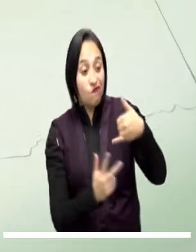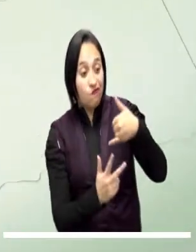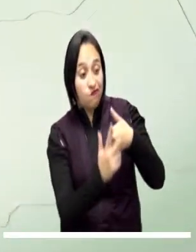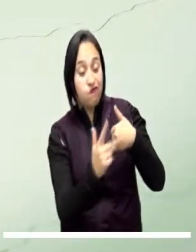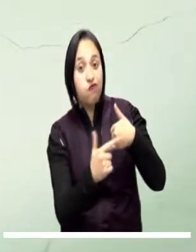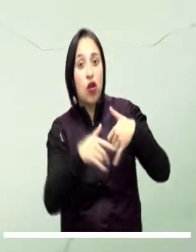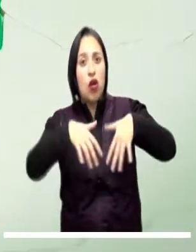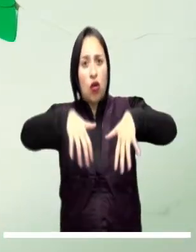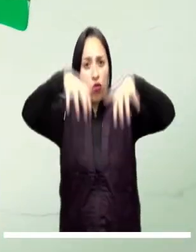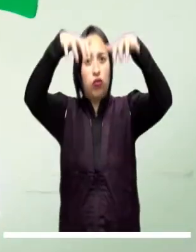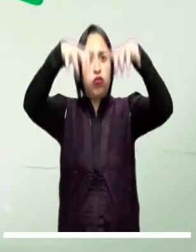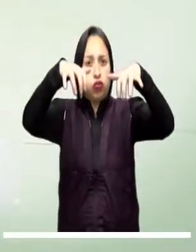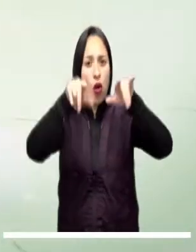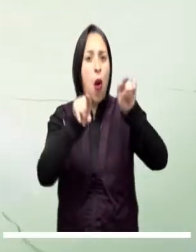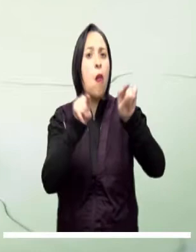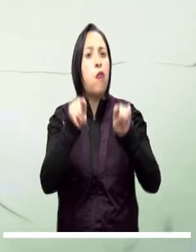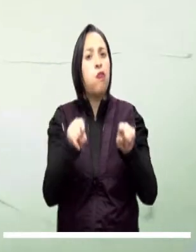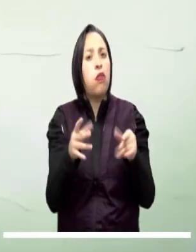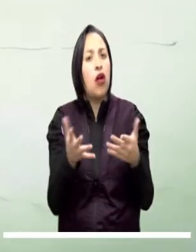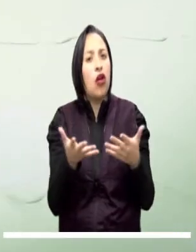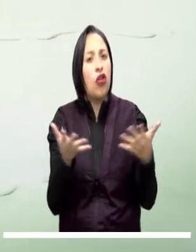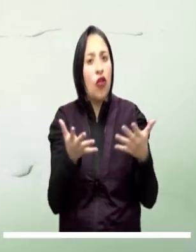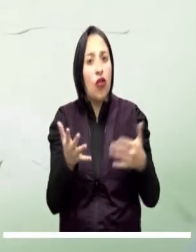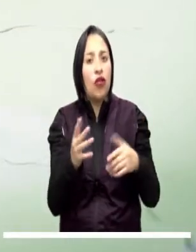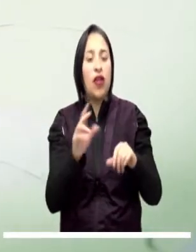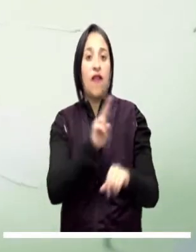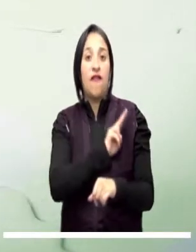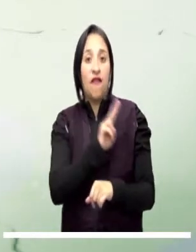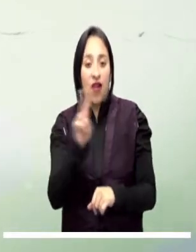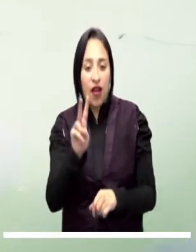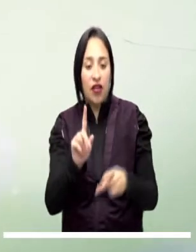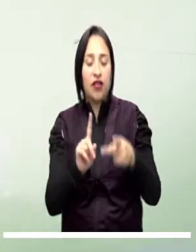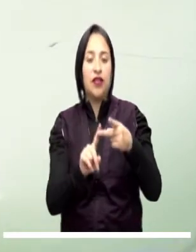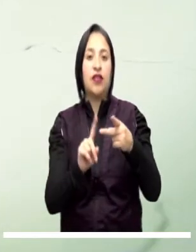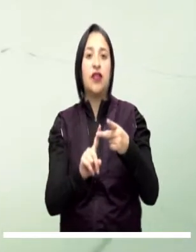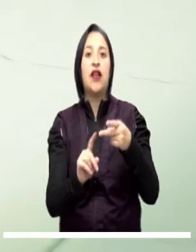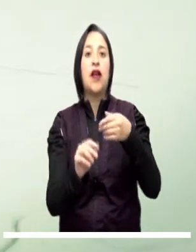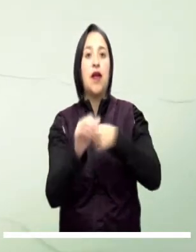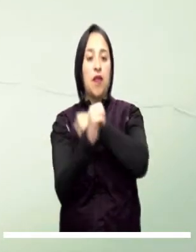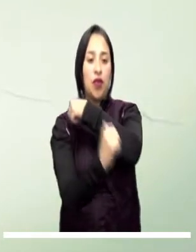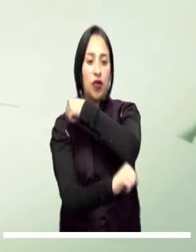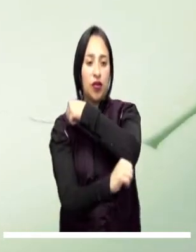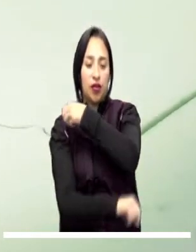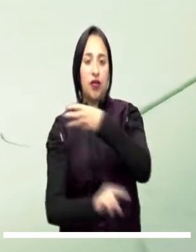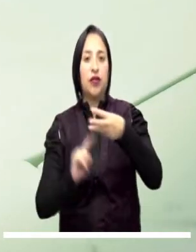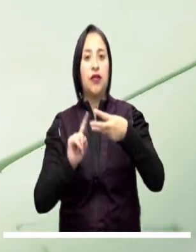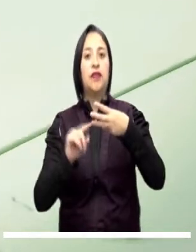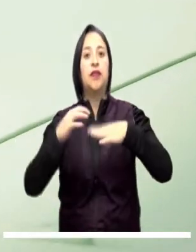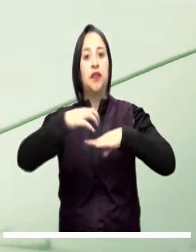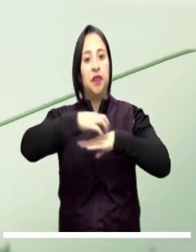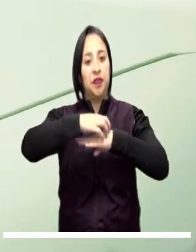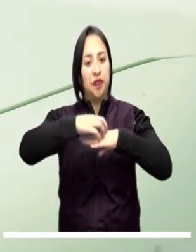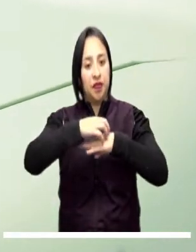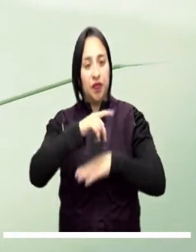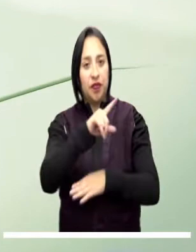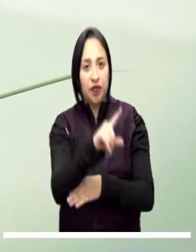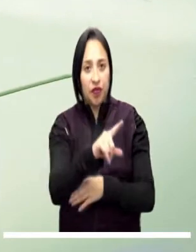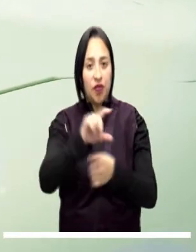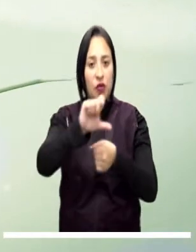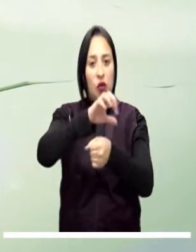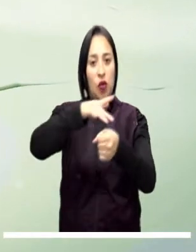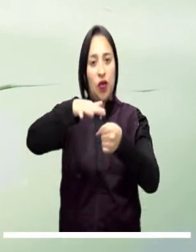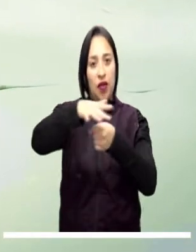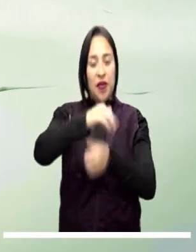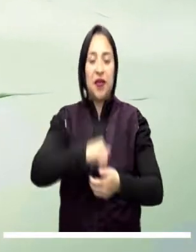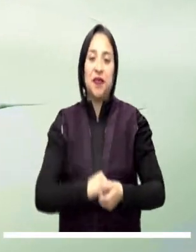precipitarse. La región andina anticipa lluvias dispersas principalmente en zonas del Valle del Cauca, oriente de Boyacá, Tolima